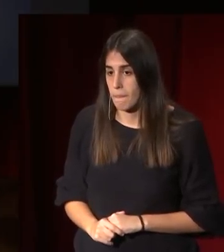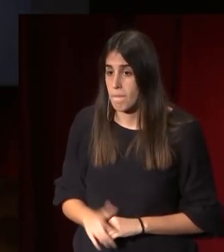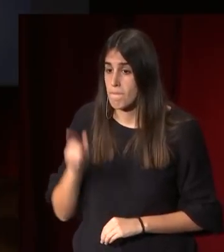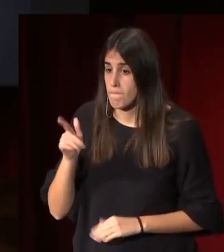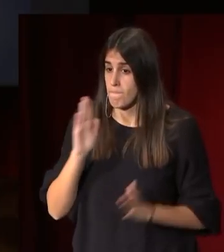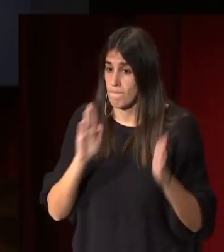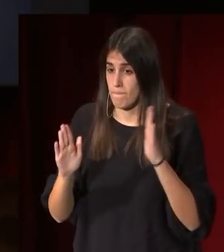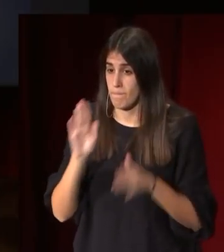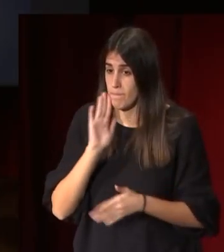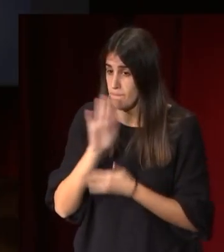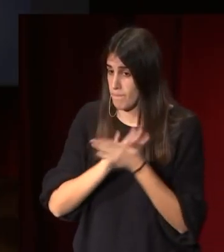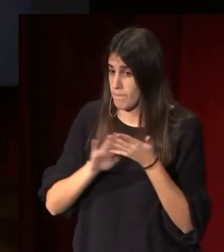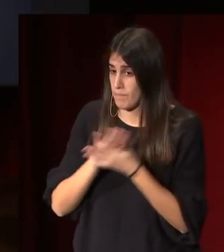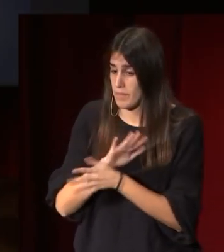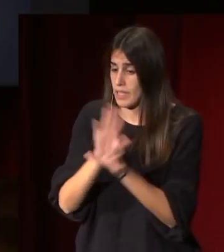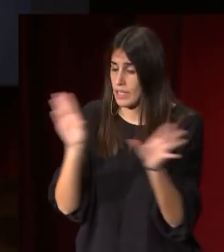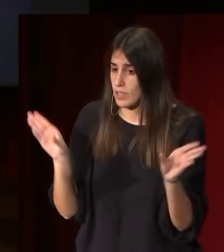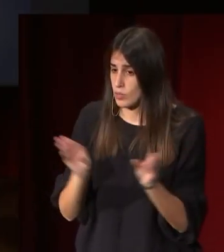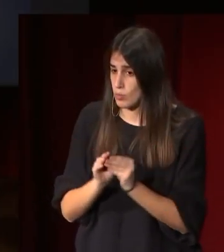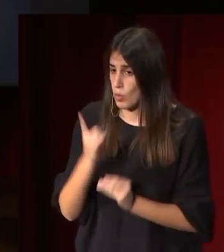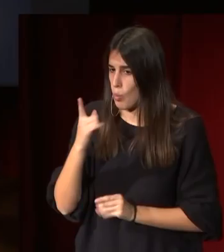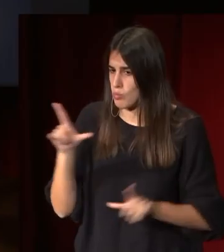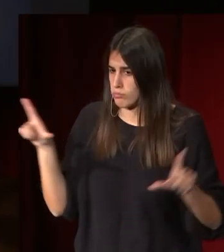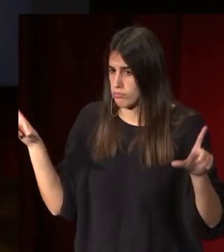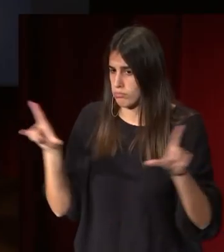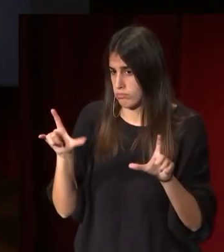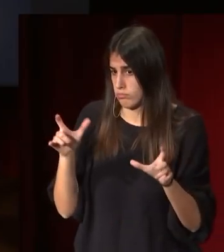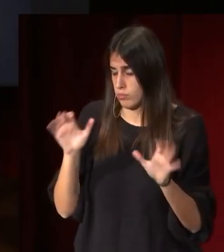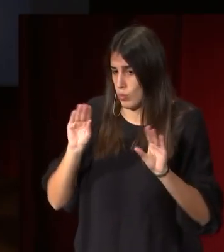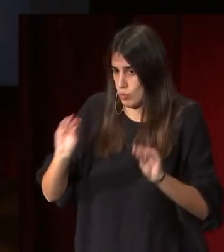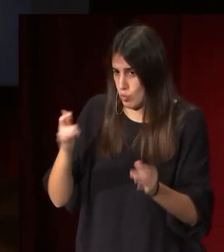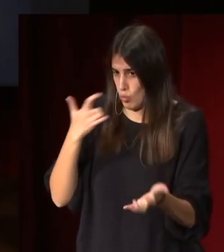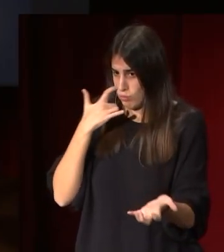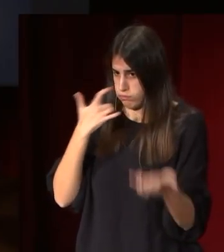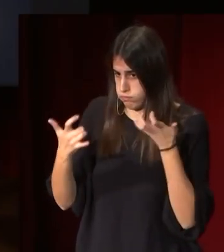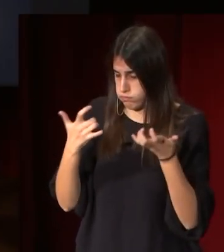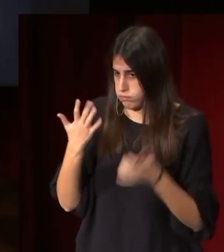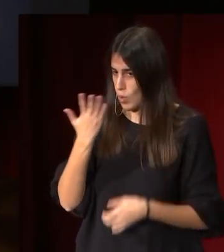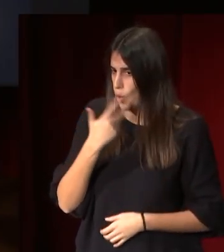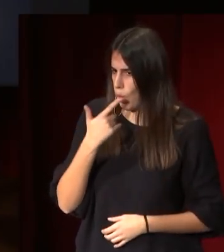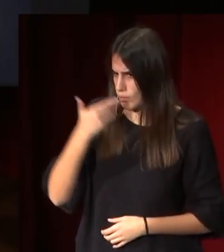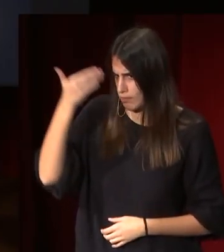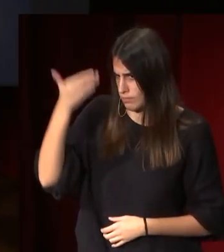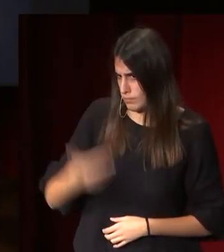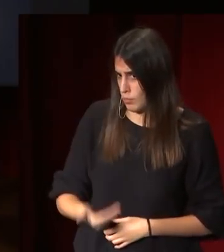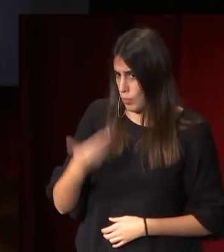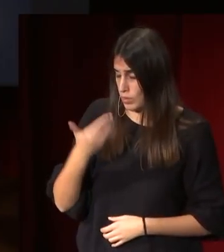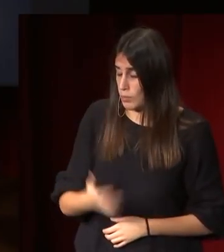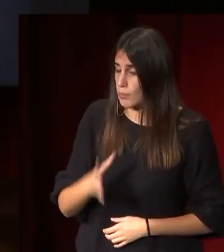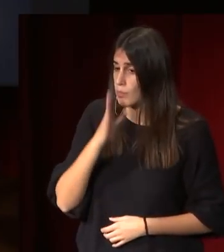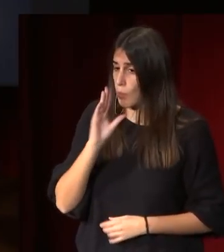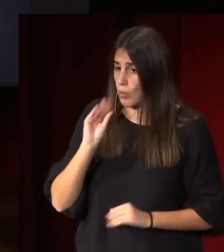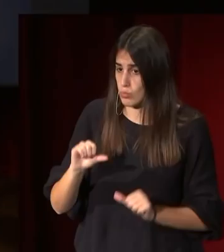periodo, conocemos una obra y es una obra importante por la